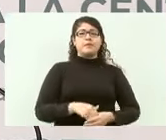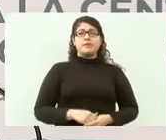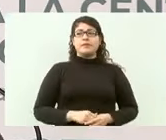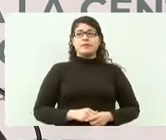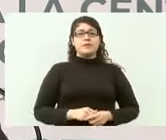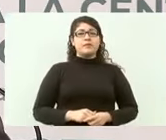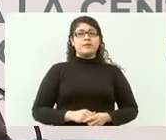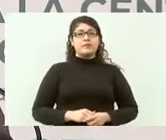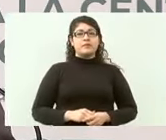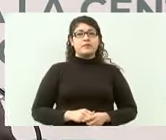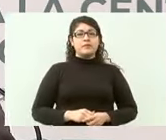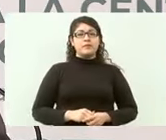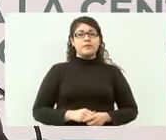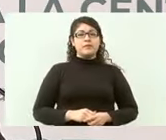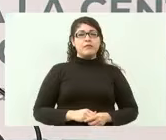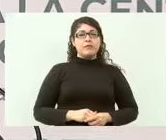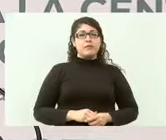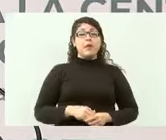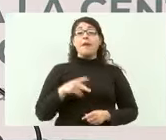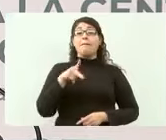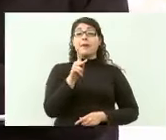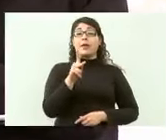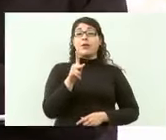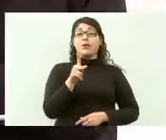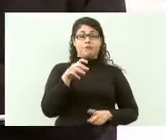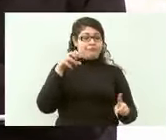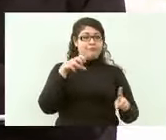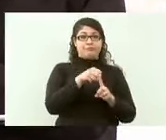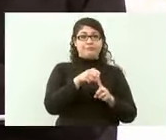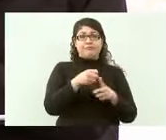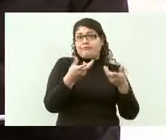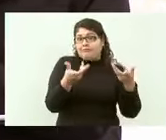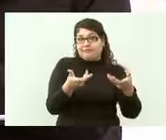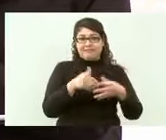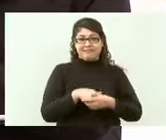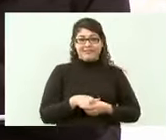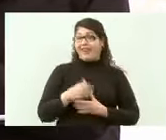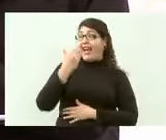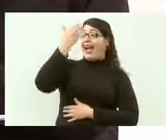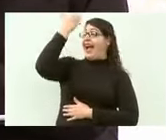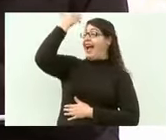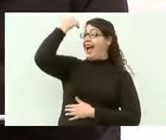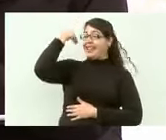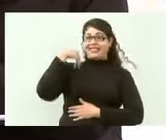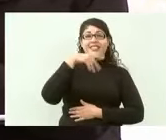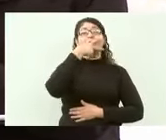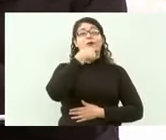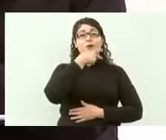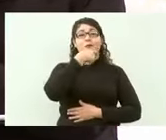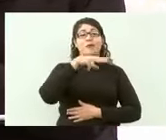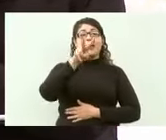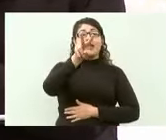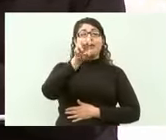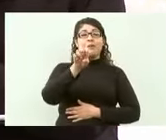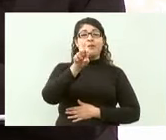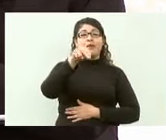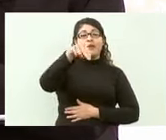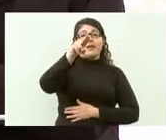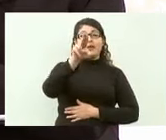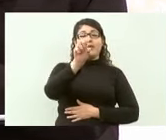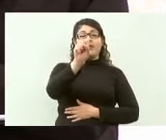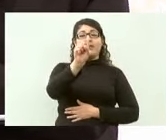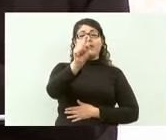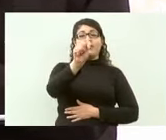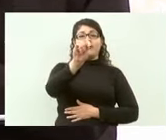por iniciativa de Venustiano Carranza originario del estado de